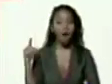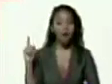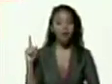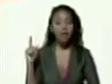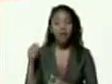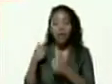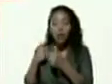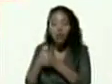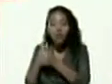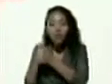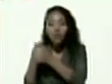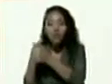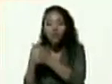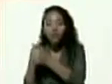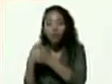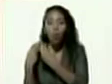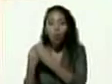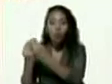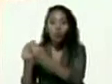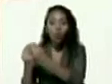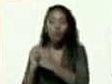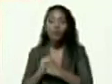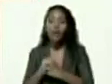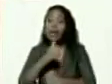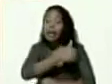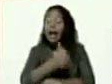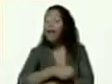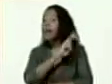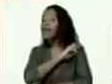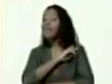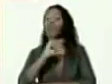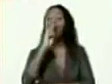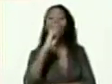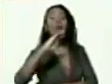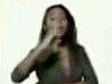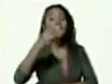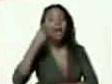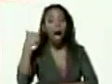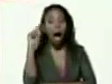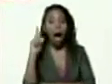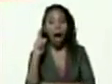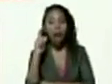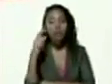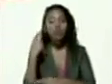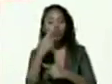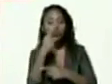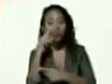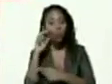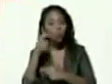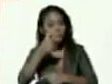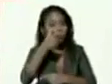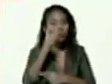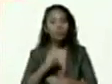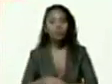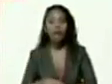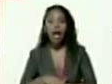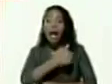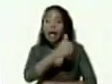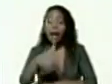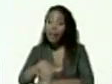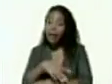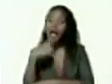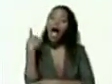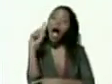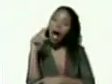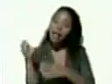acompaña igual que cada jefe de VCH tiene sus patrulleros y sus patrulleras o sea que en cada calle vamos conformando un